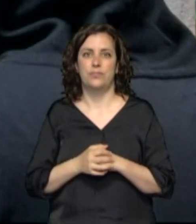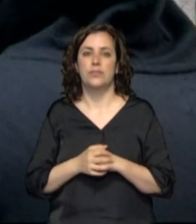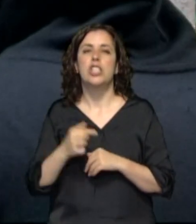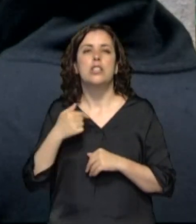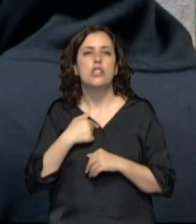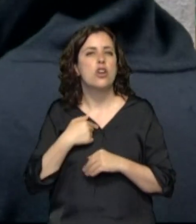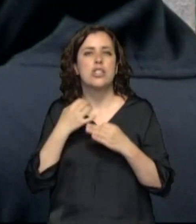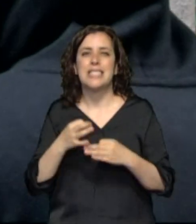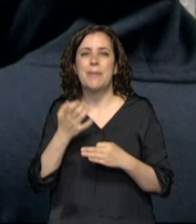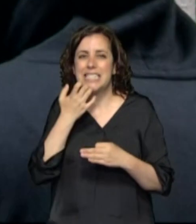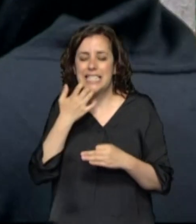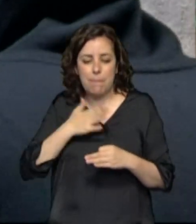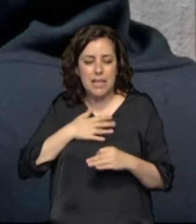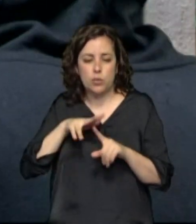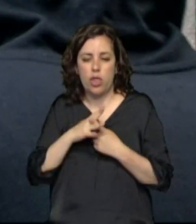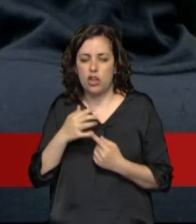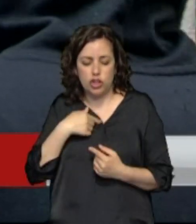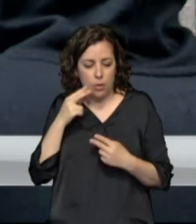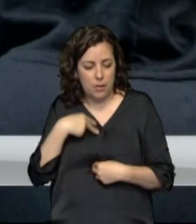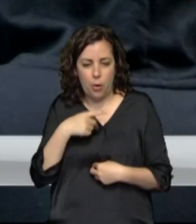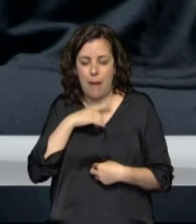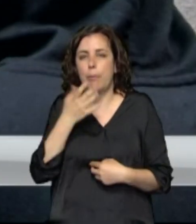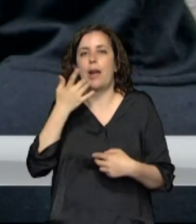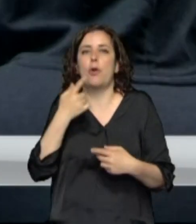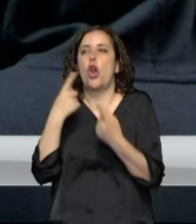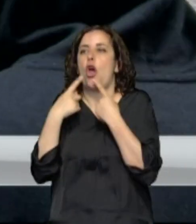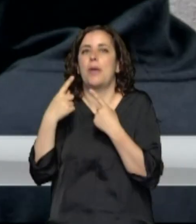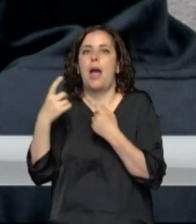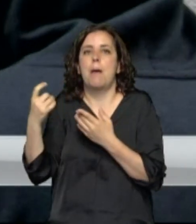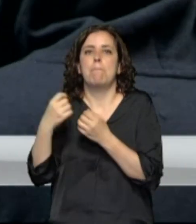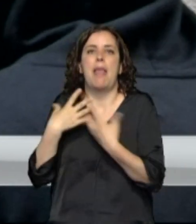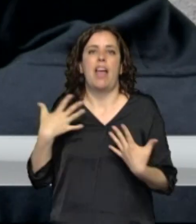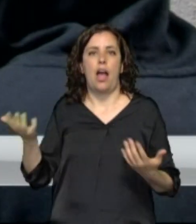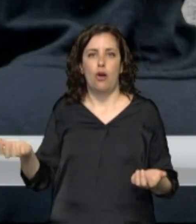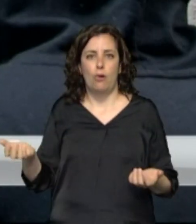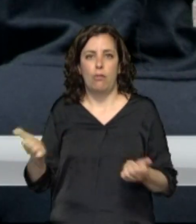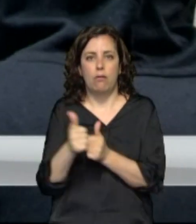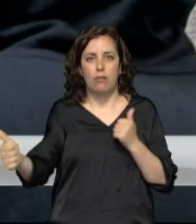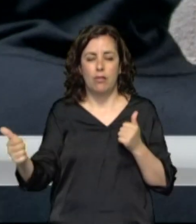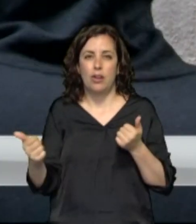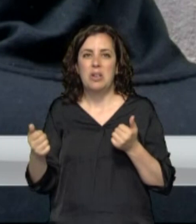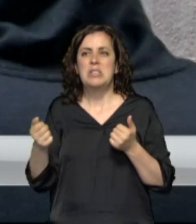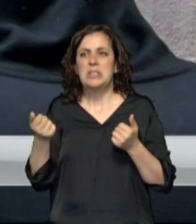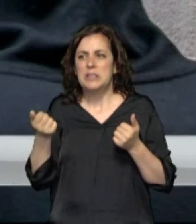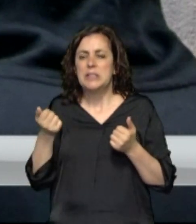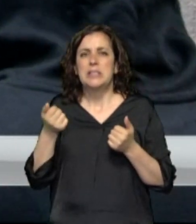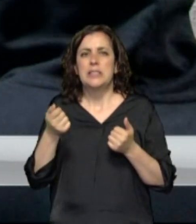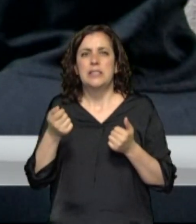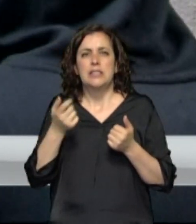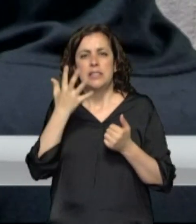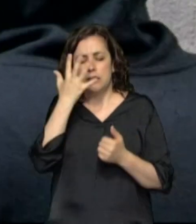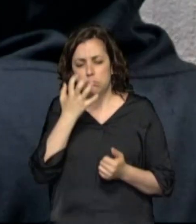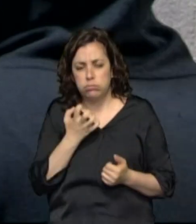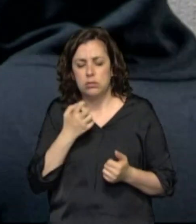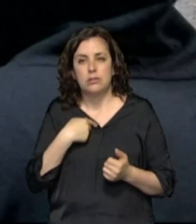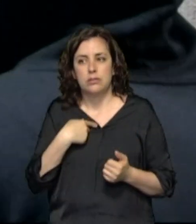creativo cuando estoy mal, yo en crisis, o me ha dejado la novia, o estás así, ¿no? Un poco perturbado y salen más ideas. Desde la tristeza yo creo que sale